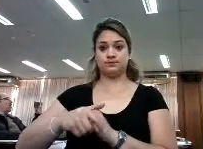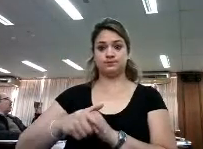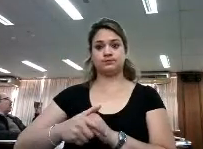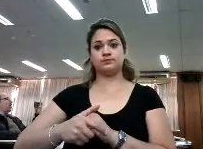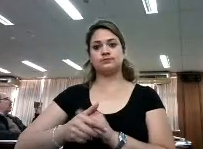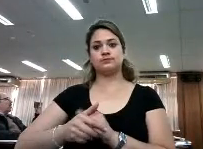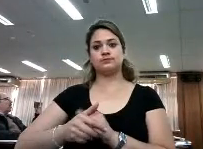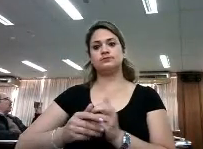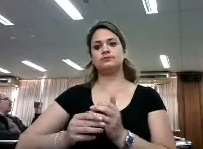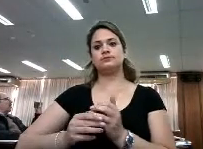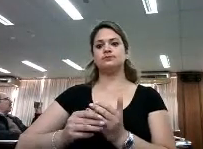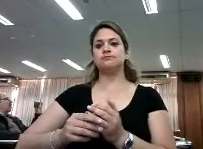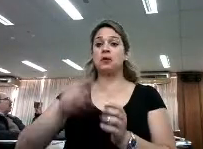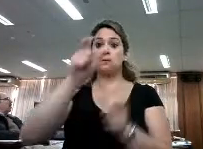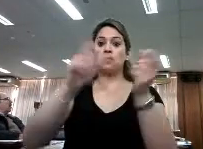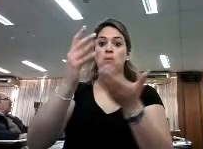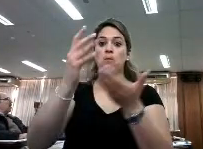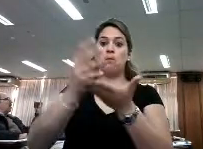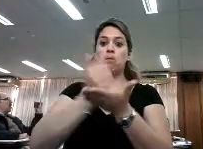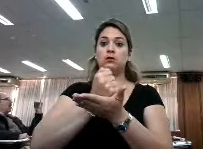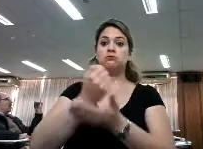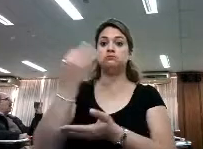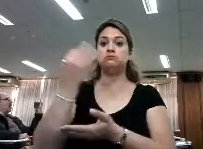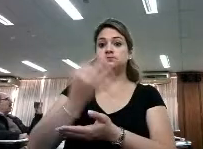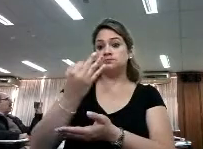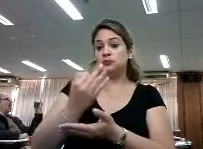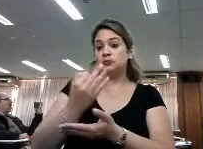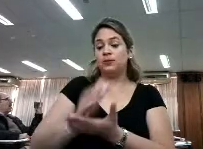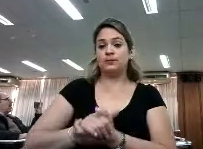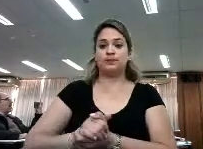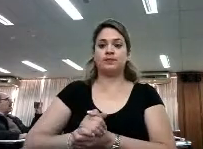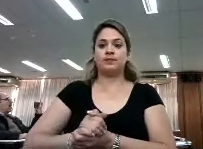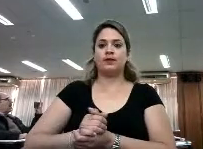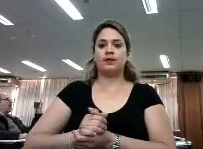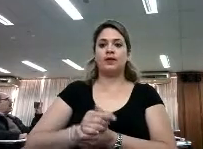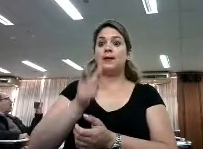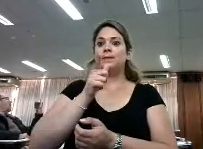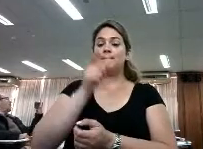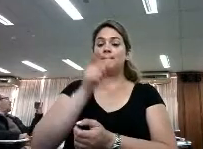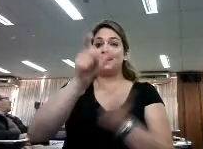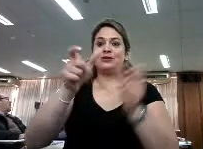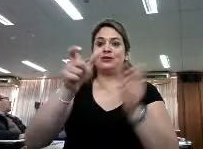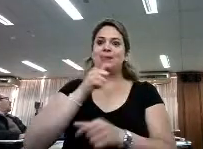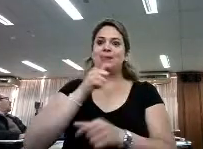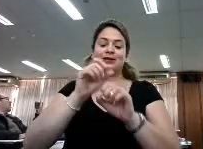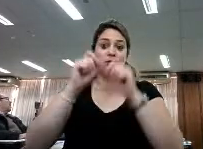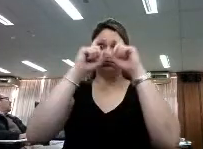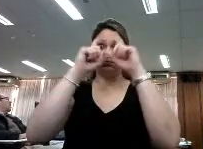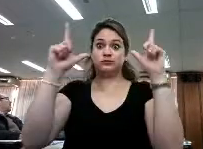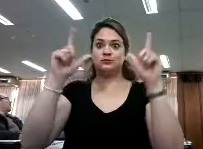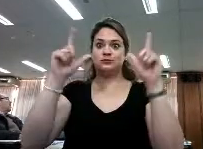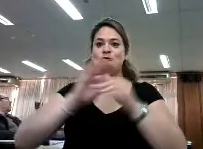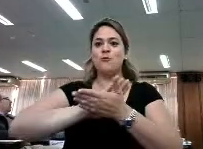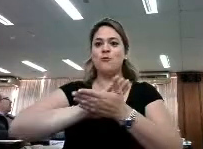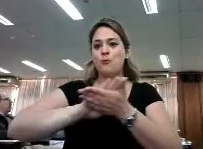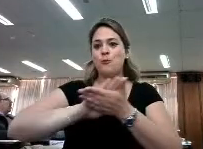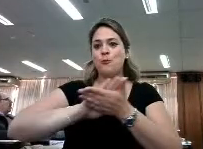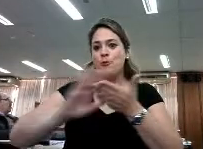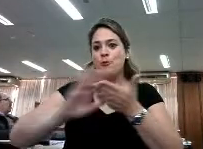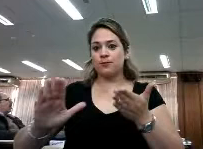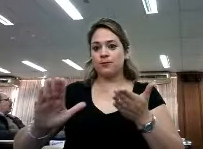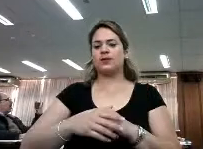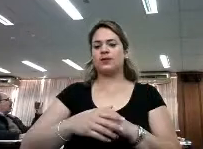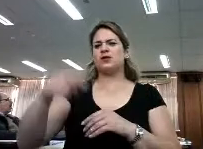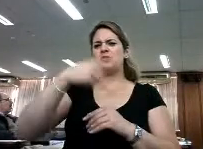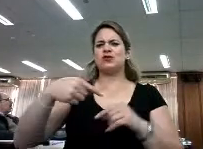La aceptación fue muy buena, la gente lo tomó como una novedad, para nosotros también fue algo desde las pocas